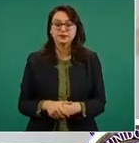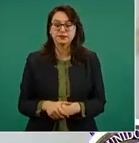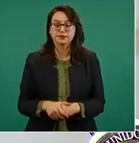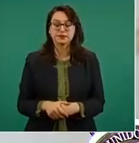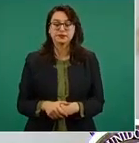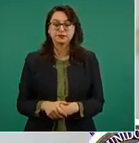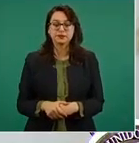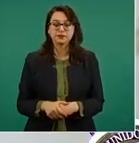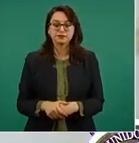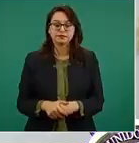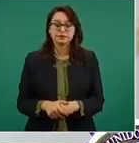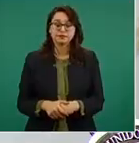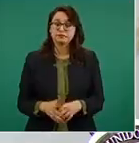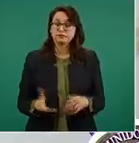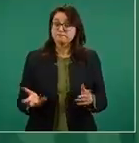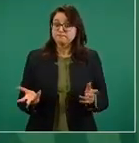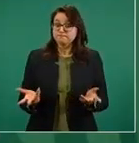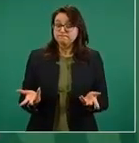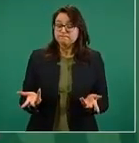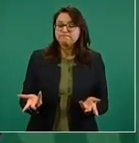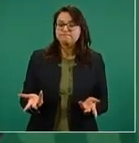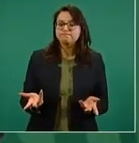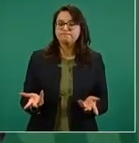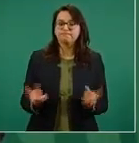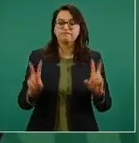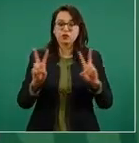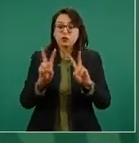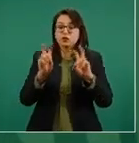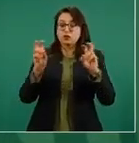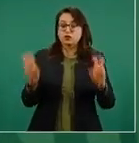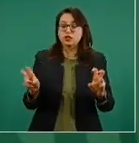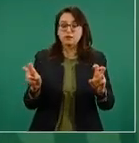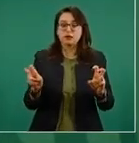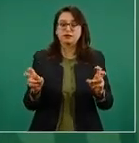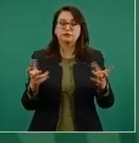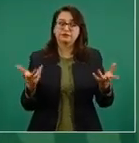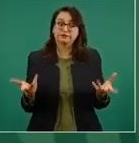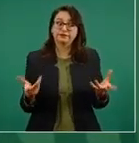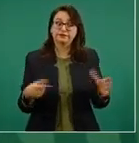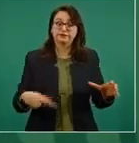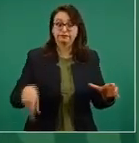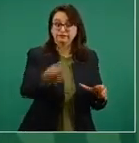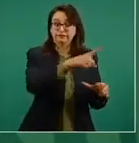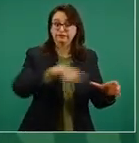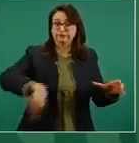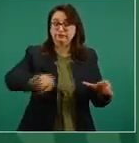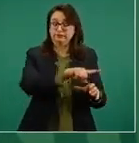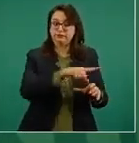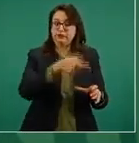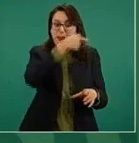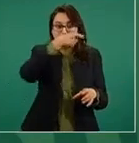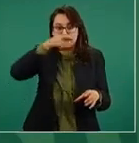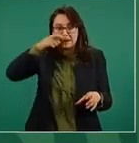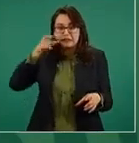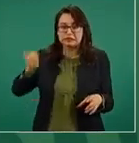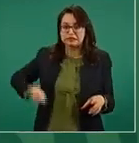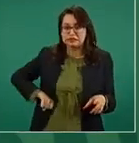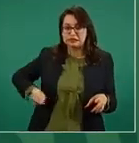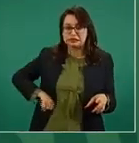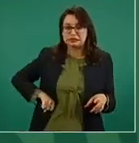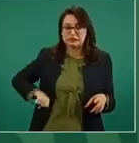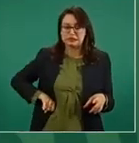es un asunto de intereses, tan es así que una empresa